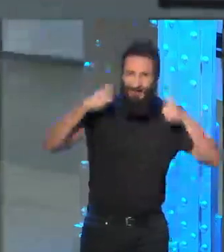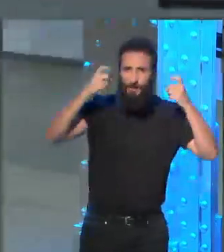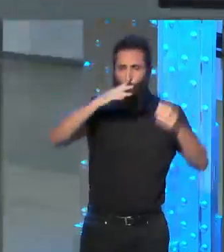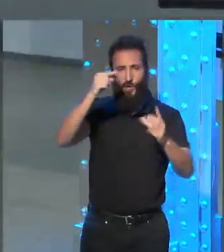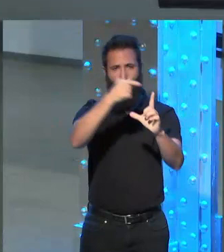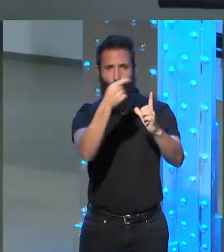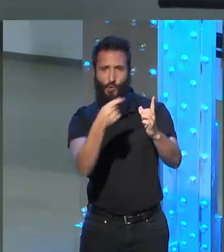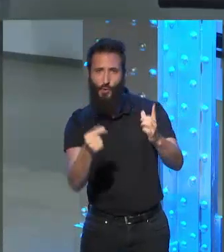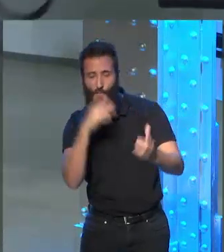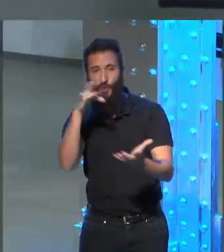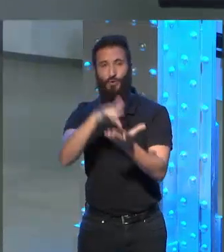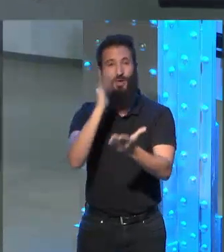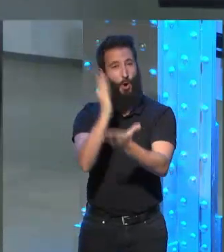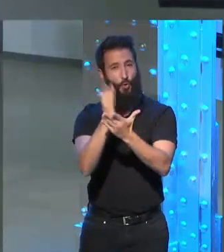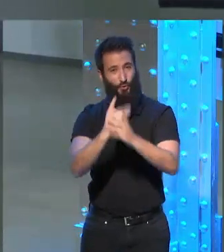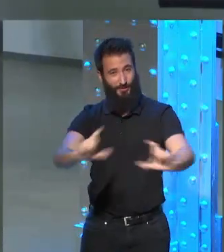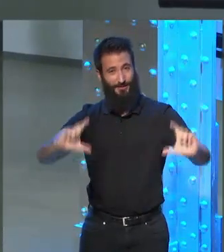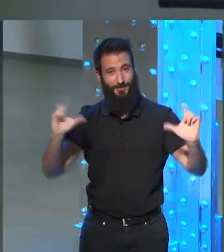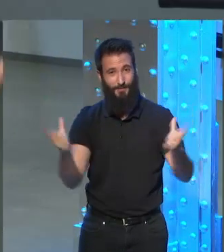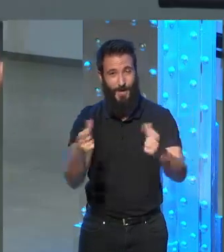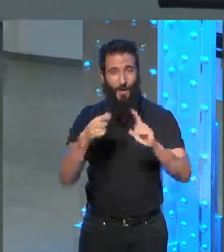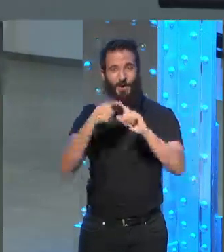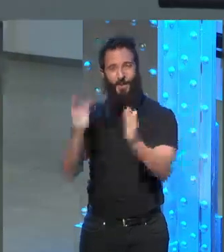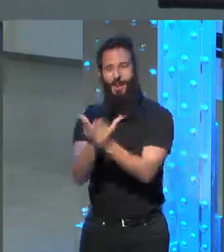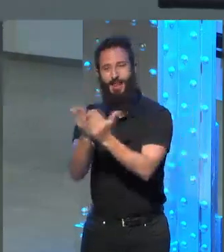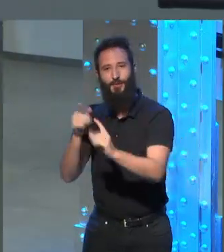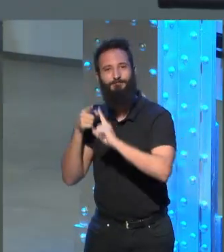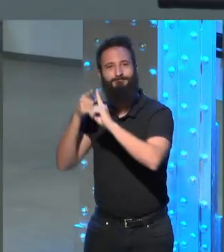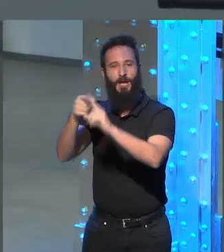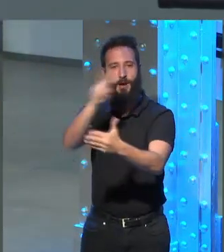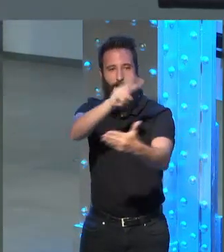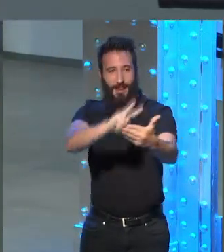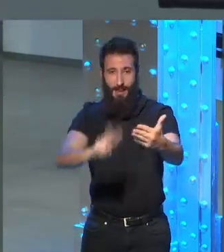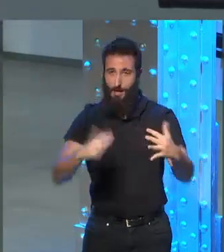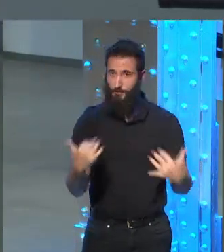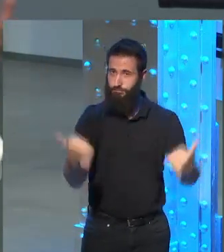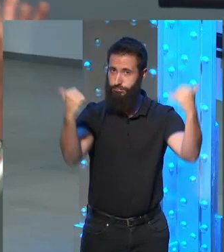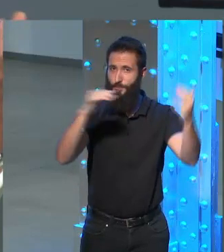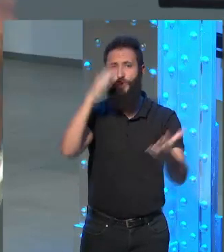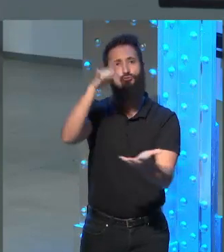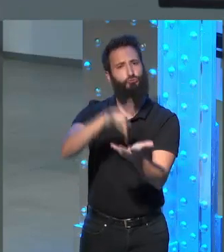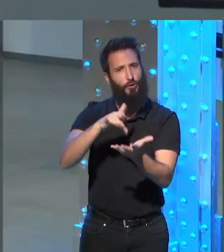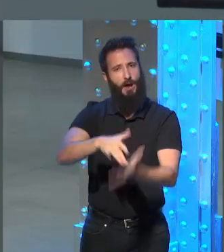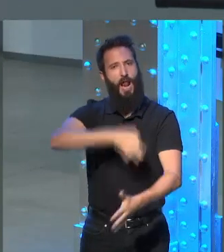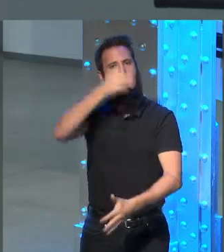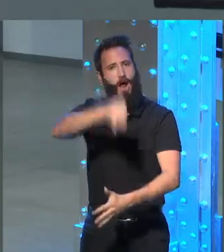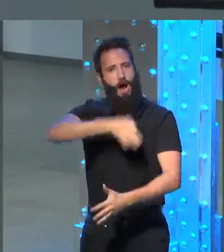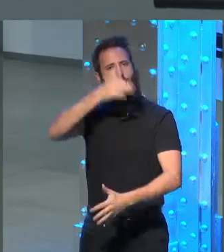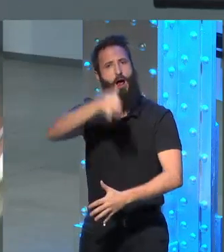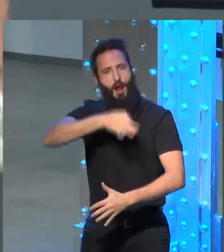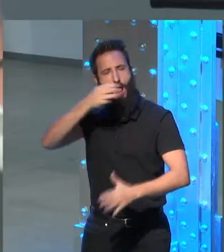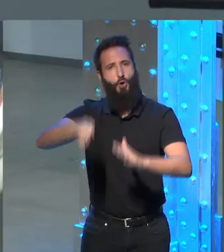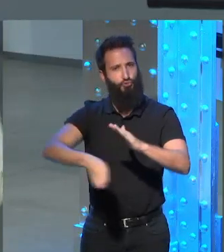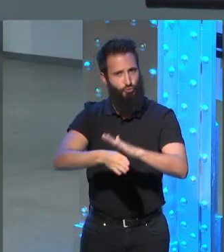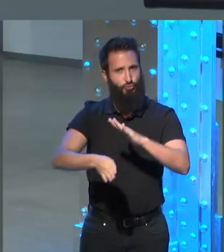curso y lo convirtió en un libro para ser leído que sigue manteniendo, digamos, la oralidad. Es un